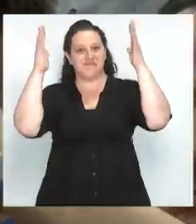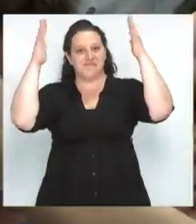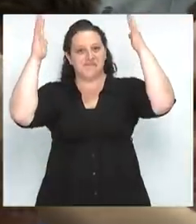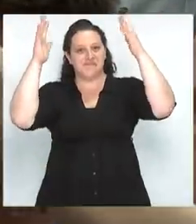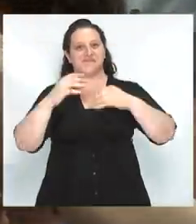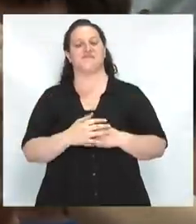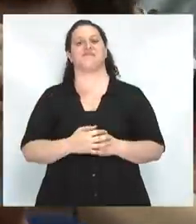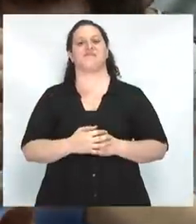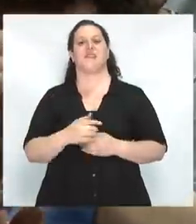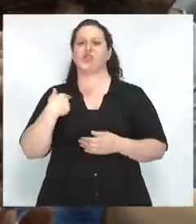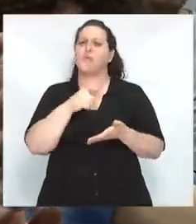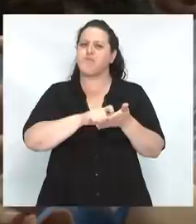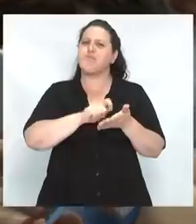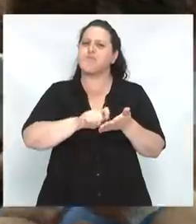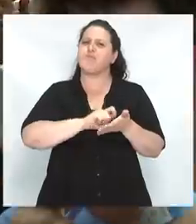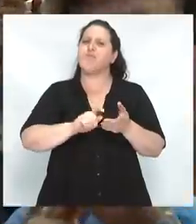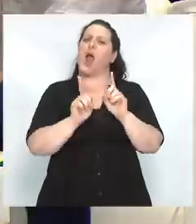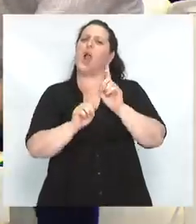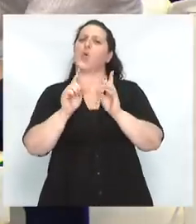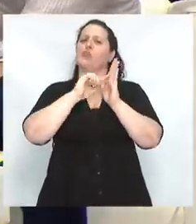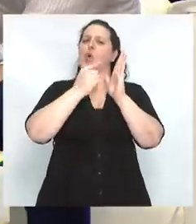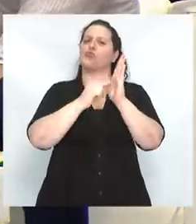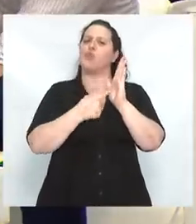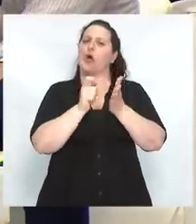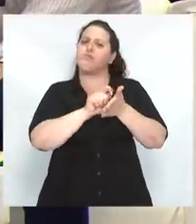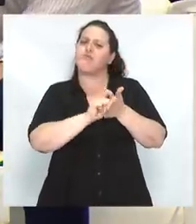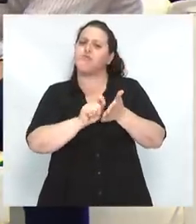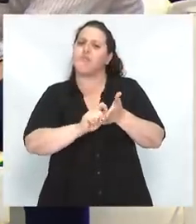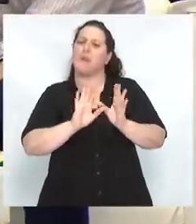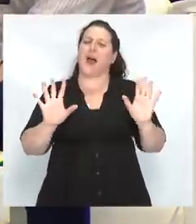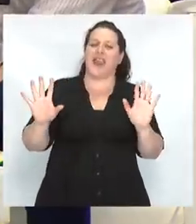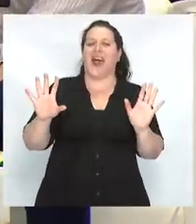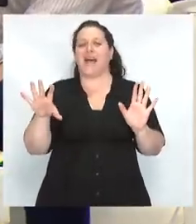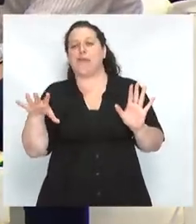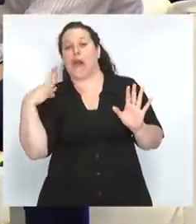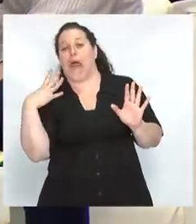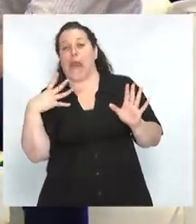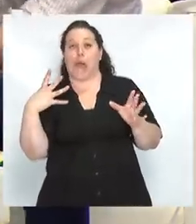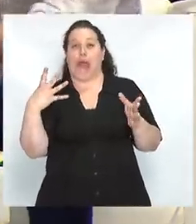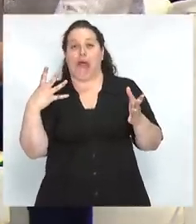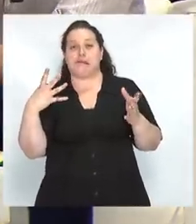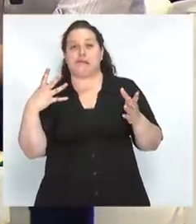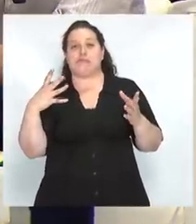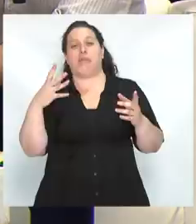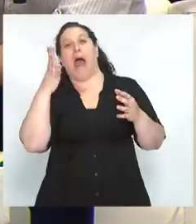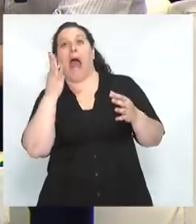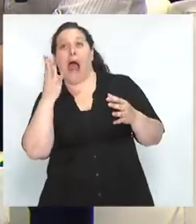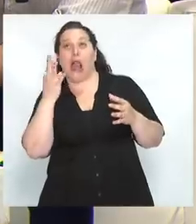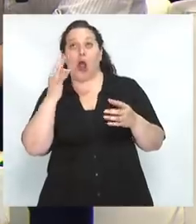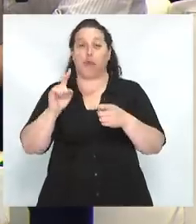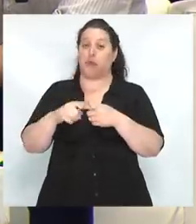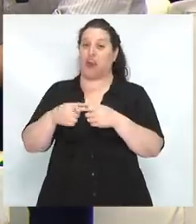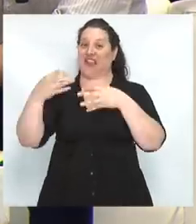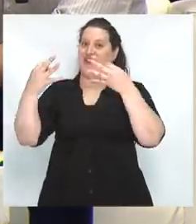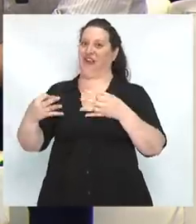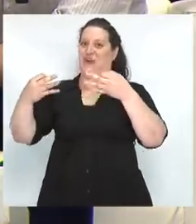He escrito algunas cosas, un punteo para no correr el riesgo de decir algo que no sea políticamente correcto.